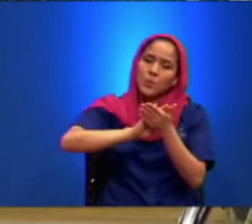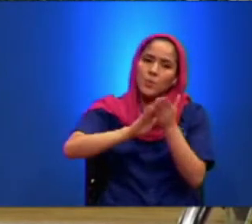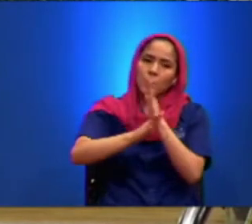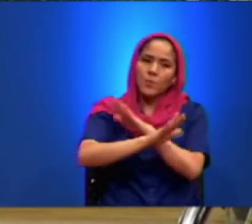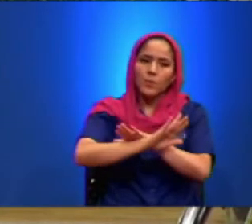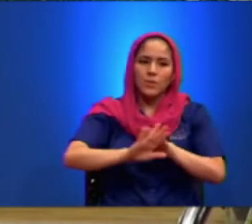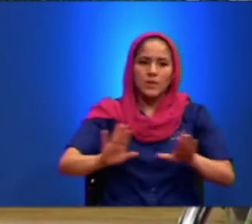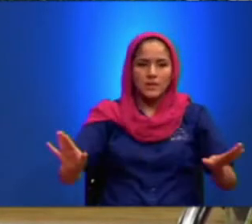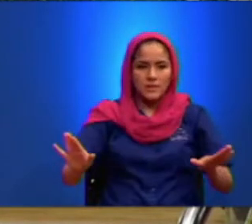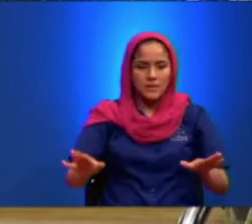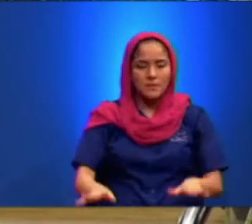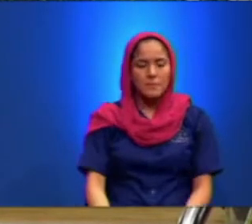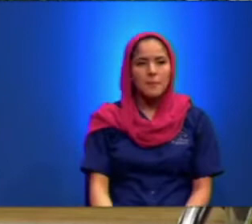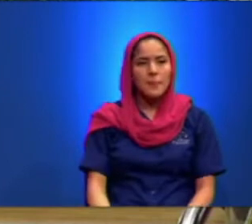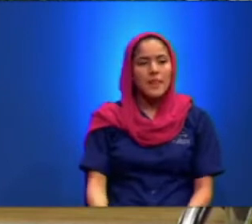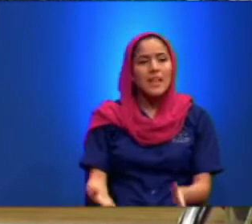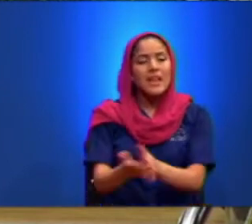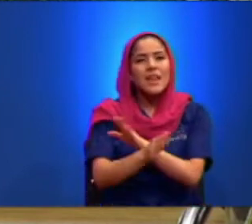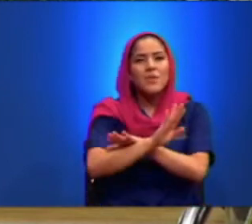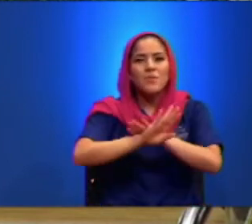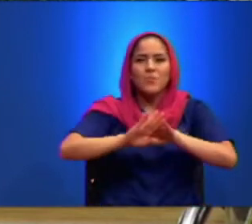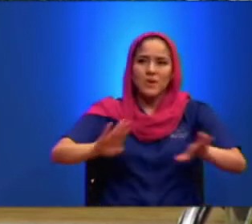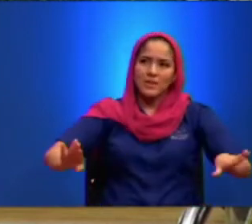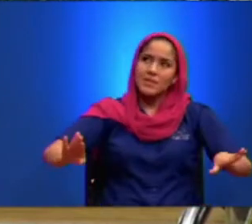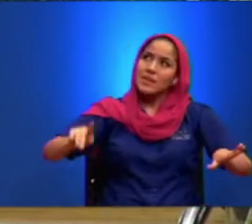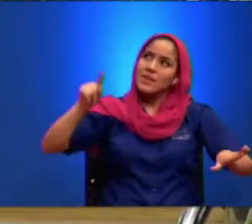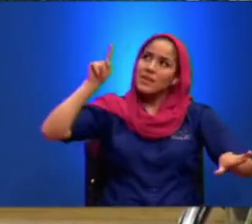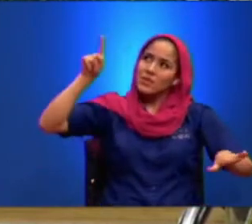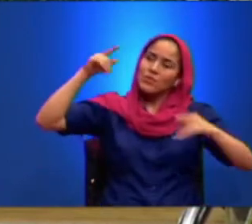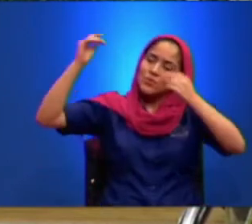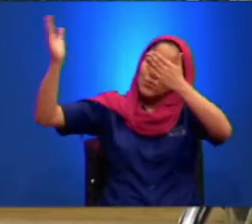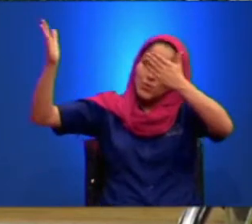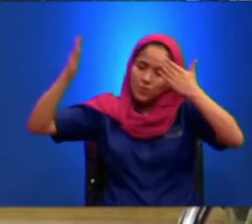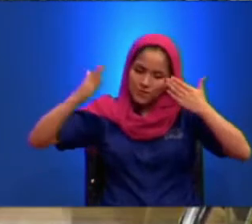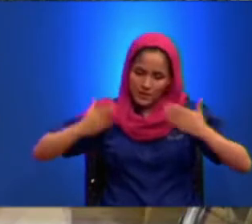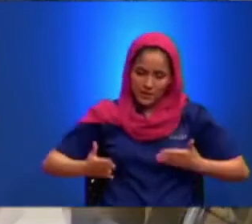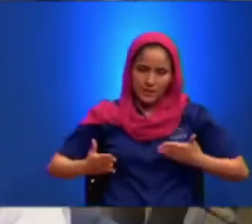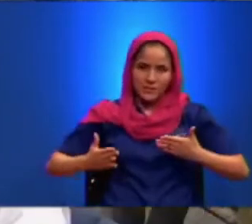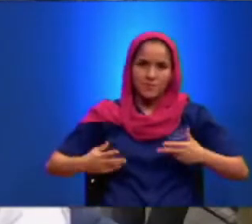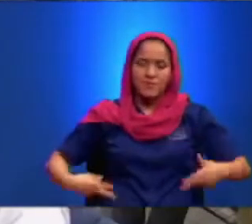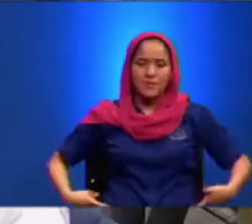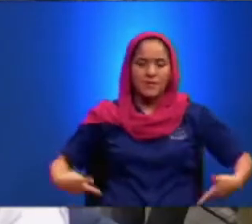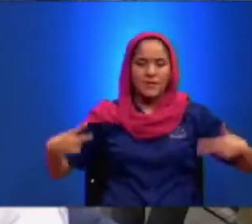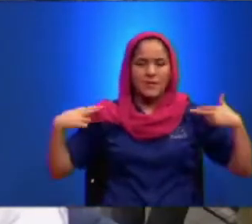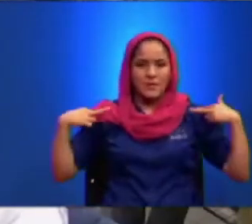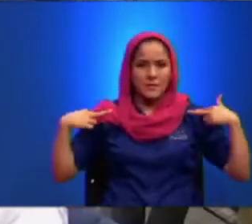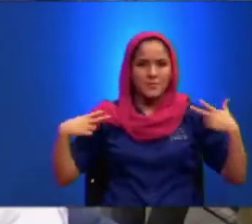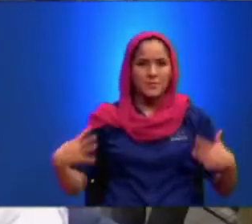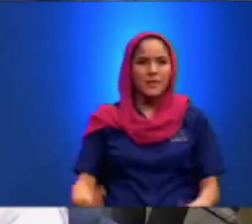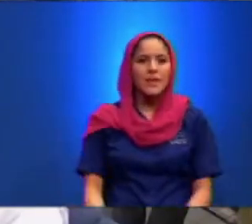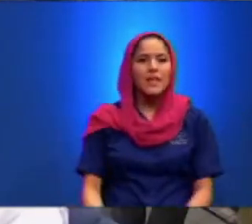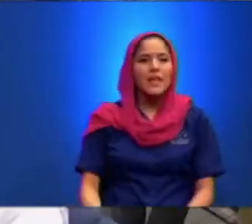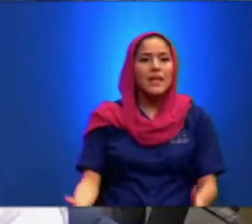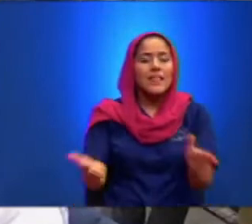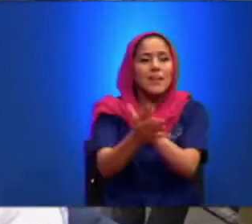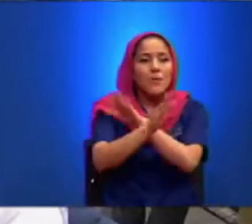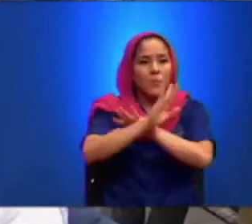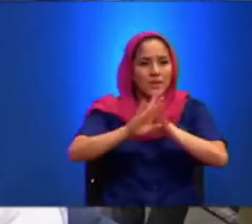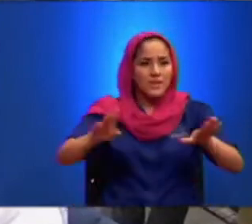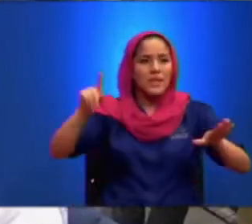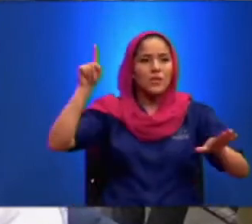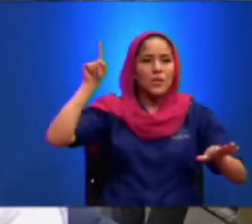La muerte Con la que Nos diste Vida La muerte Con la que Venciste Al